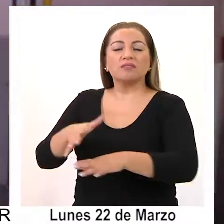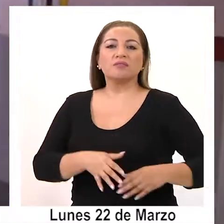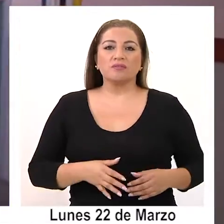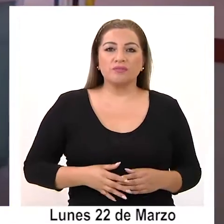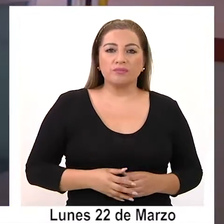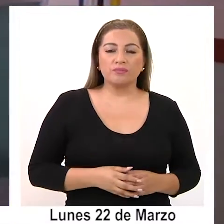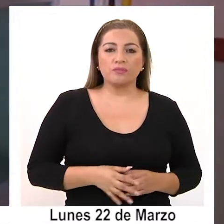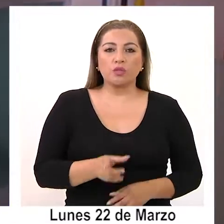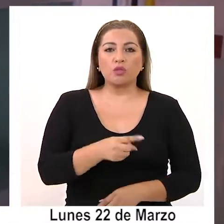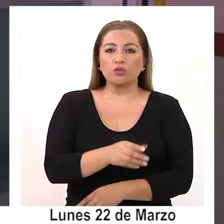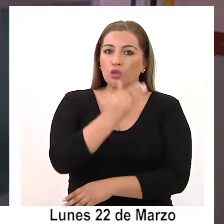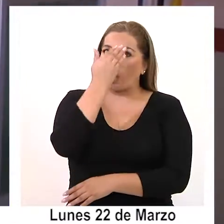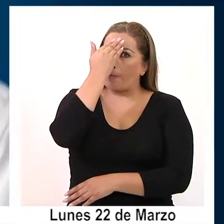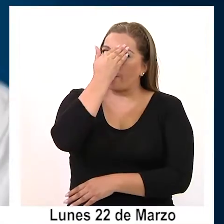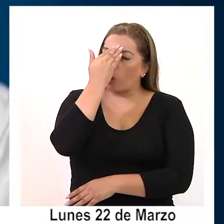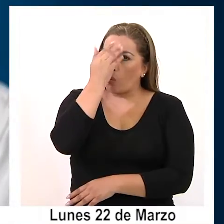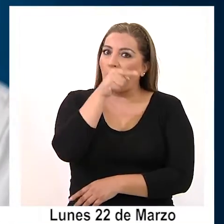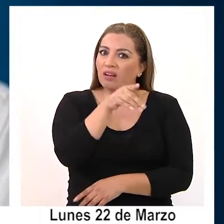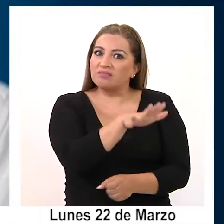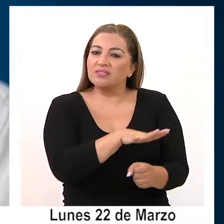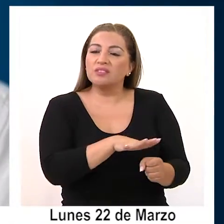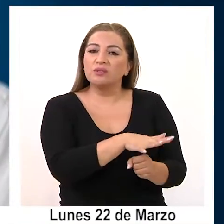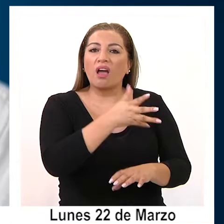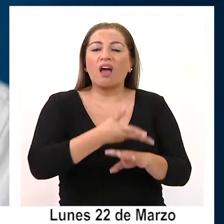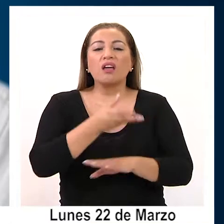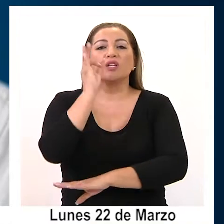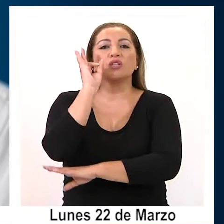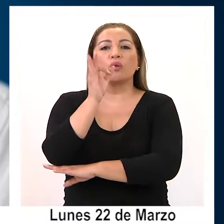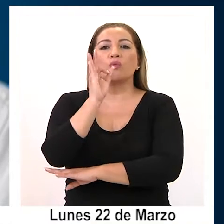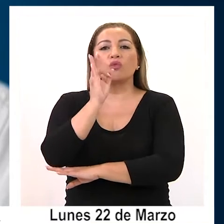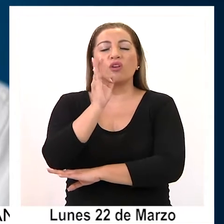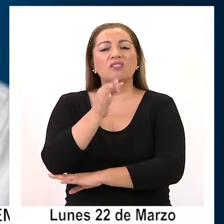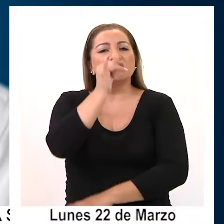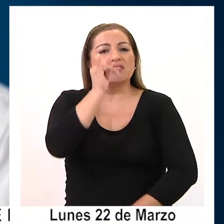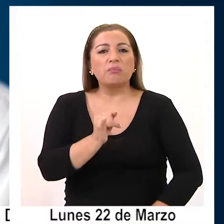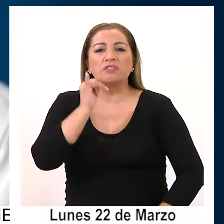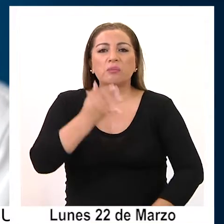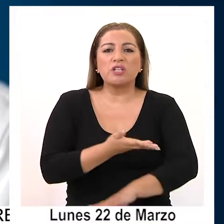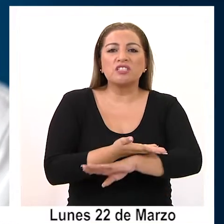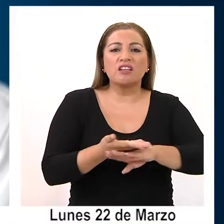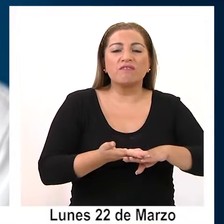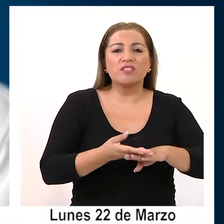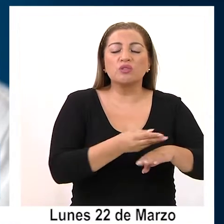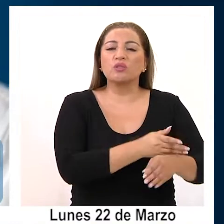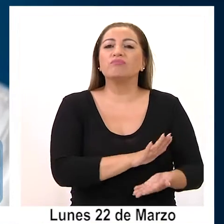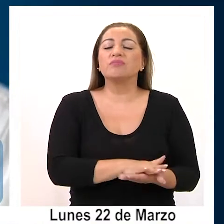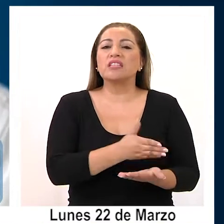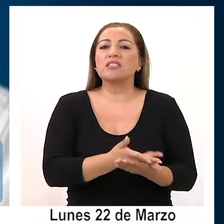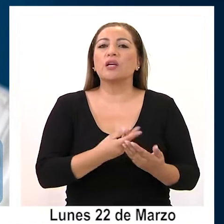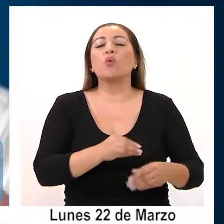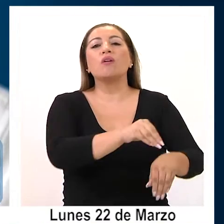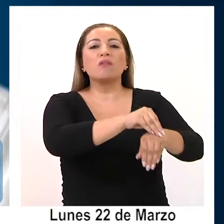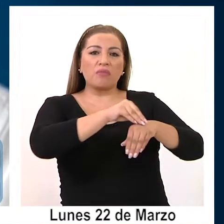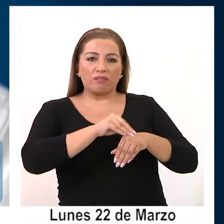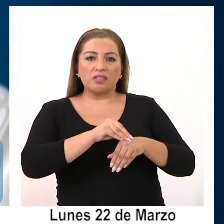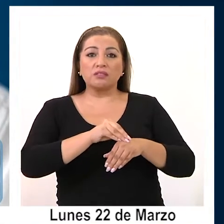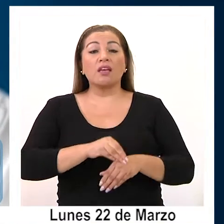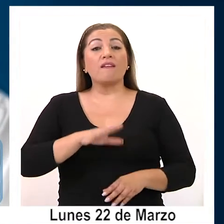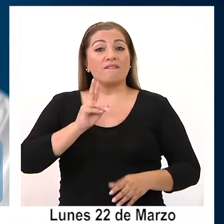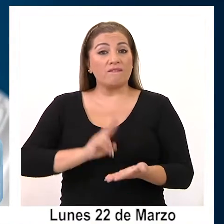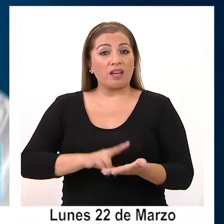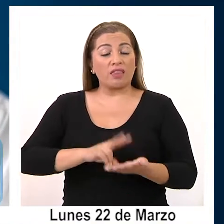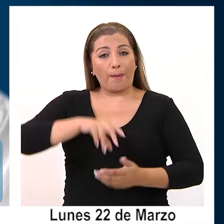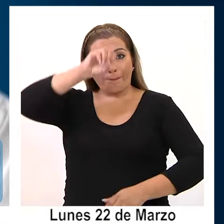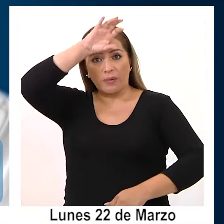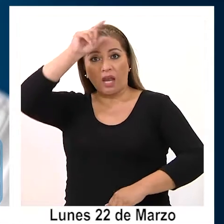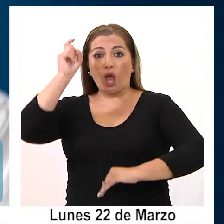Estamos muy pendientes de eso porque tenemos reuniones periódicas con el Servicio de Salud y nos ha dado cuenta del aporte que está haciendo Coyahuasi que sin duda ha